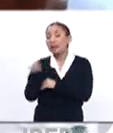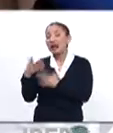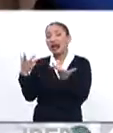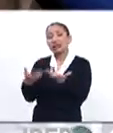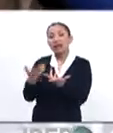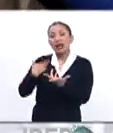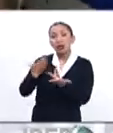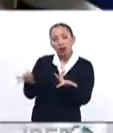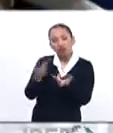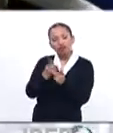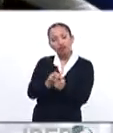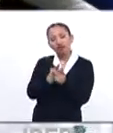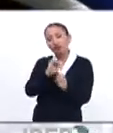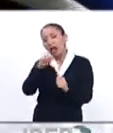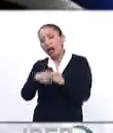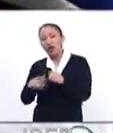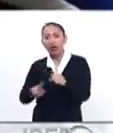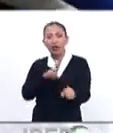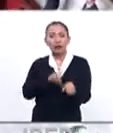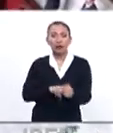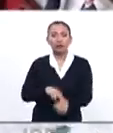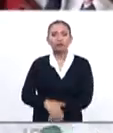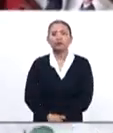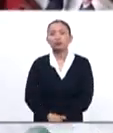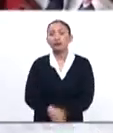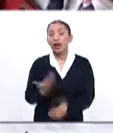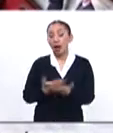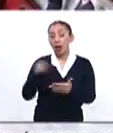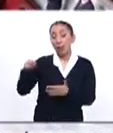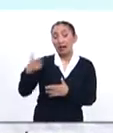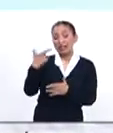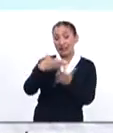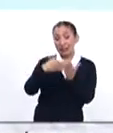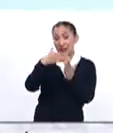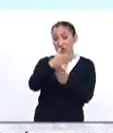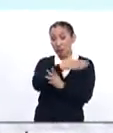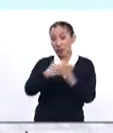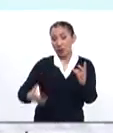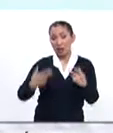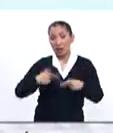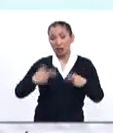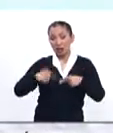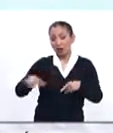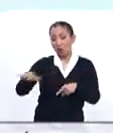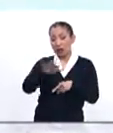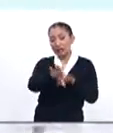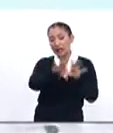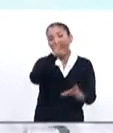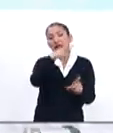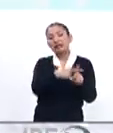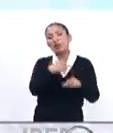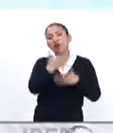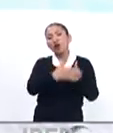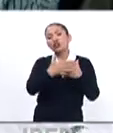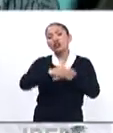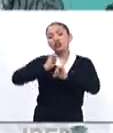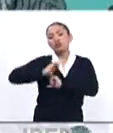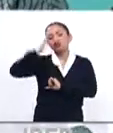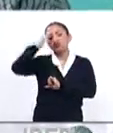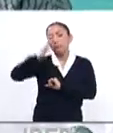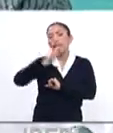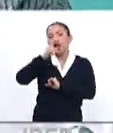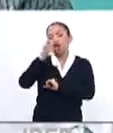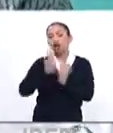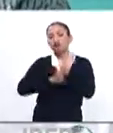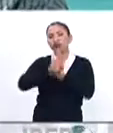lograr la resiliencia ante desastres naturales. Toca a los más de 7 millones y medio de electores elegir a quienes los guiarán para lograr